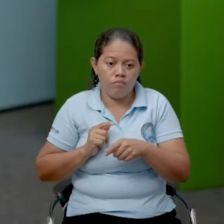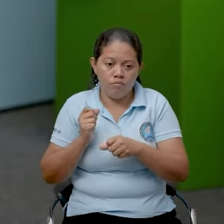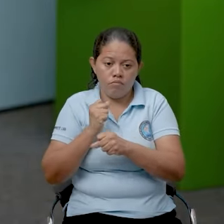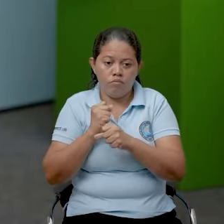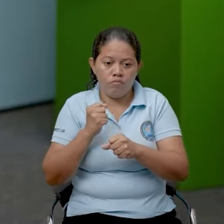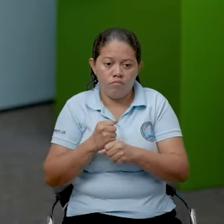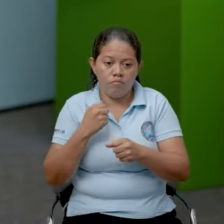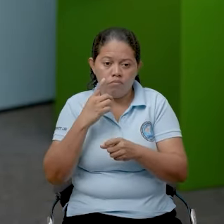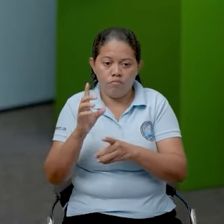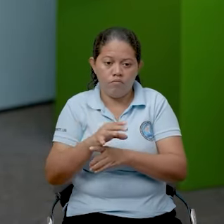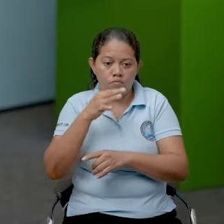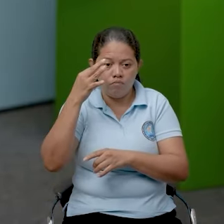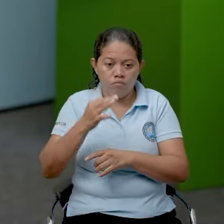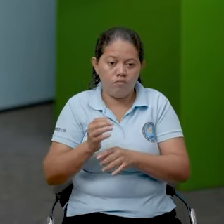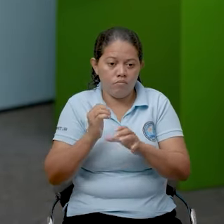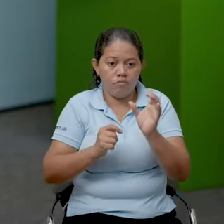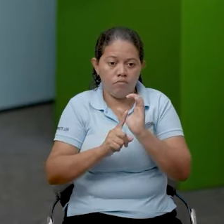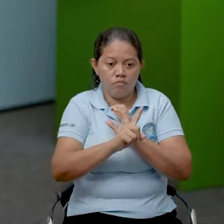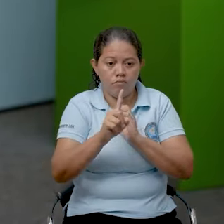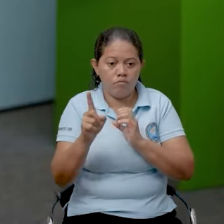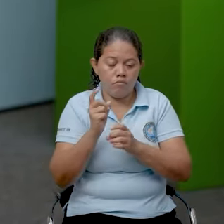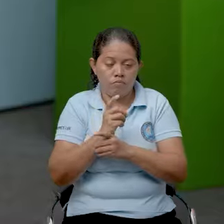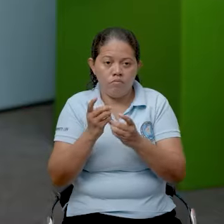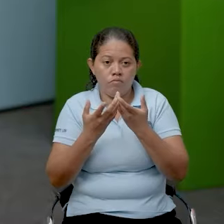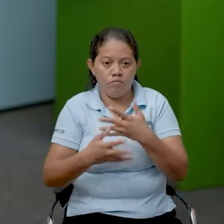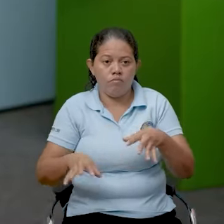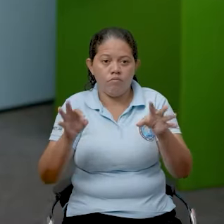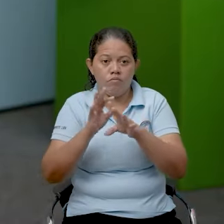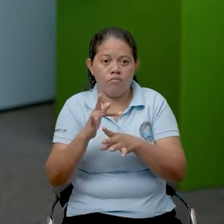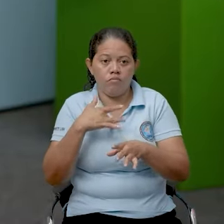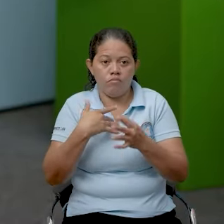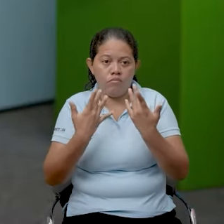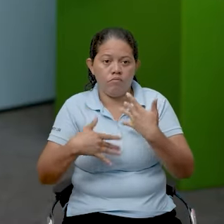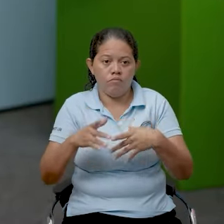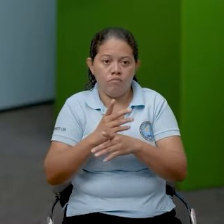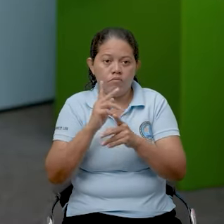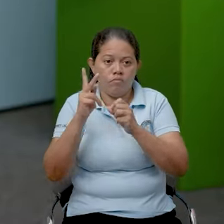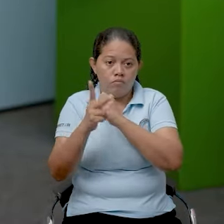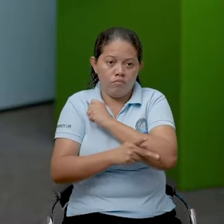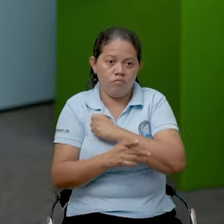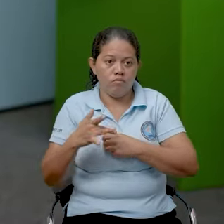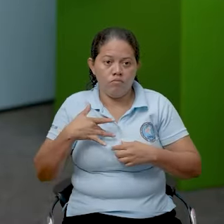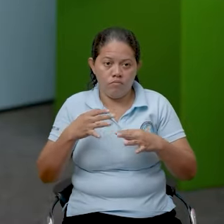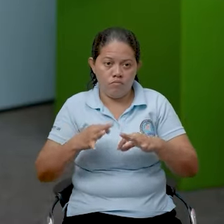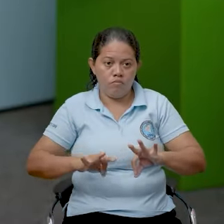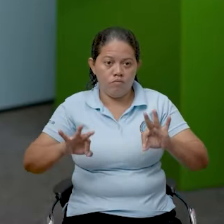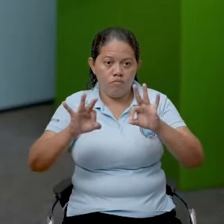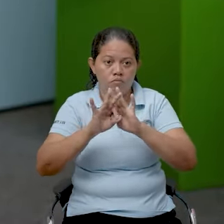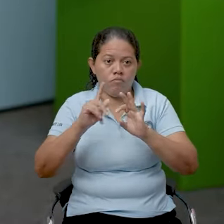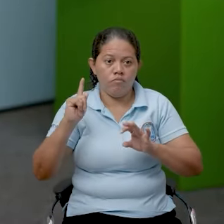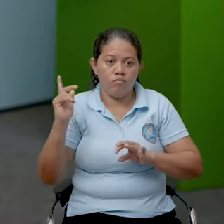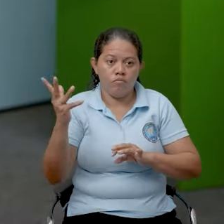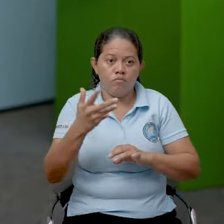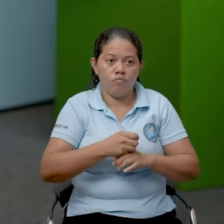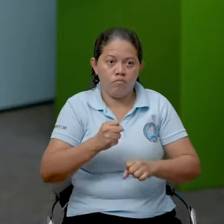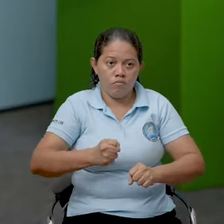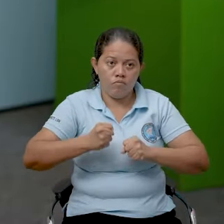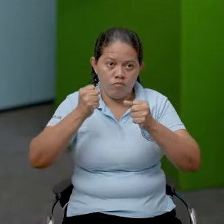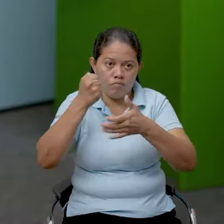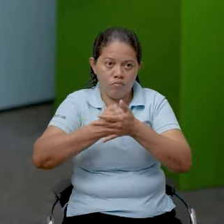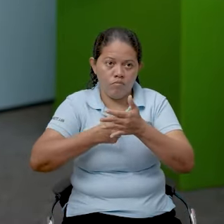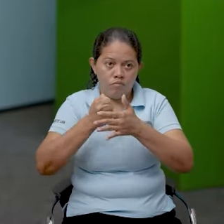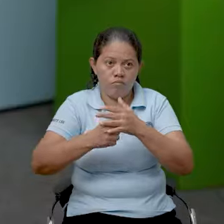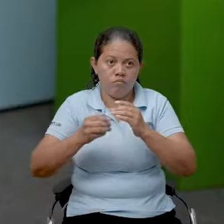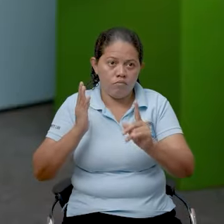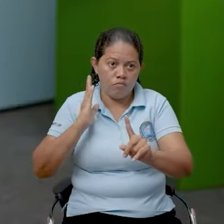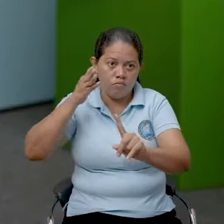que trabajar para garantizar cada uno de los elementos y necesidades que nuestra población requiere. Todas nuestras fuerzas policiales